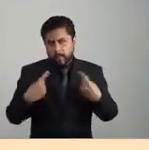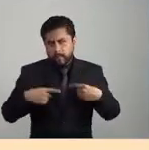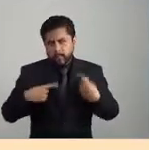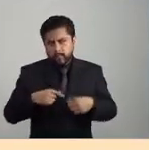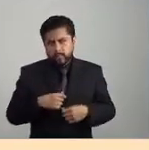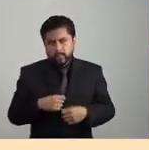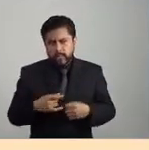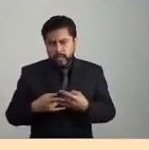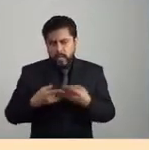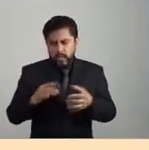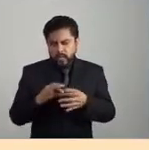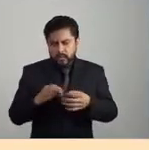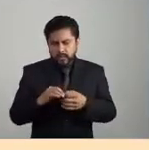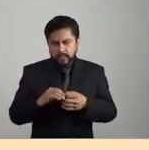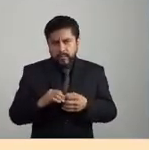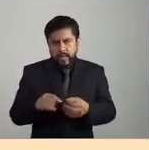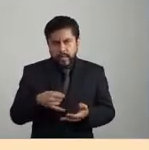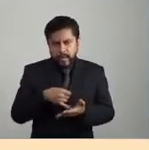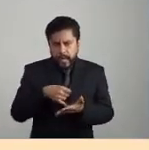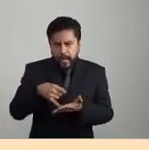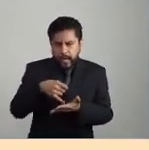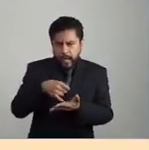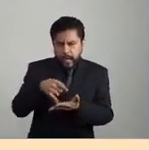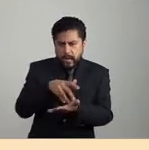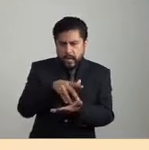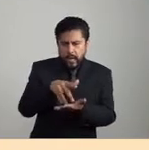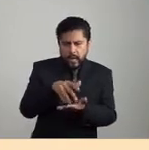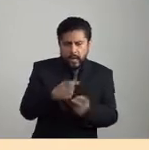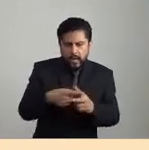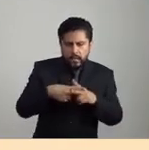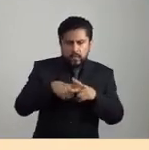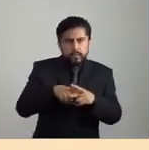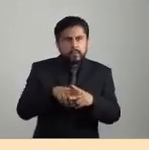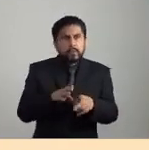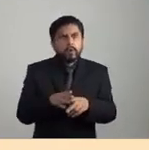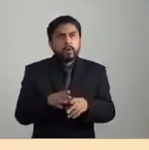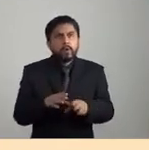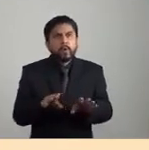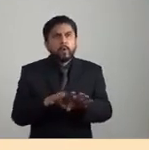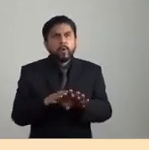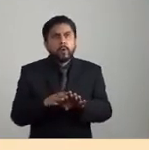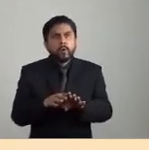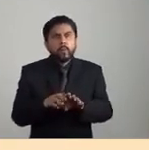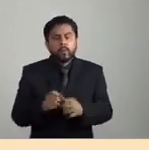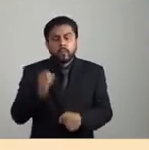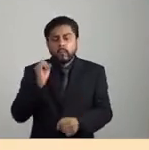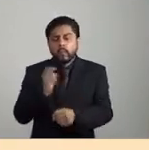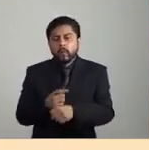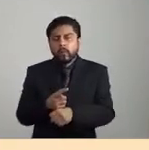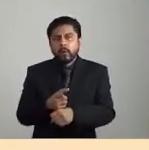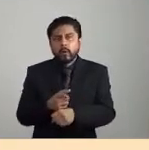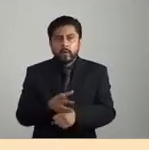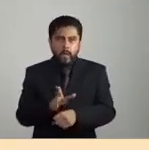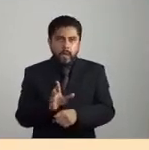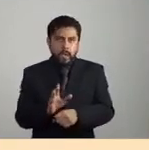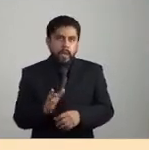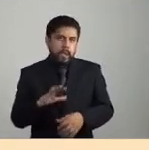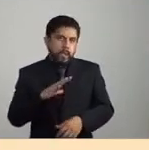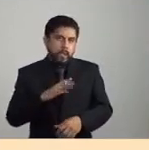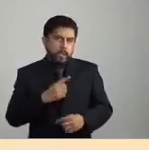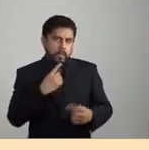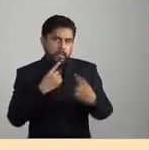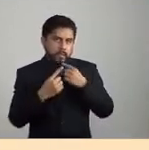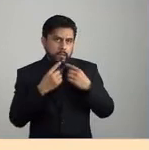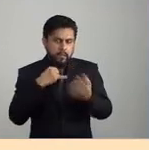origen de la agricultura se produce un fenómeno que no está previsto. Aparte que hay discusión sobre lo que la